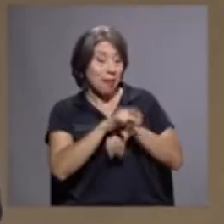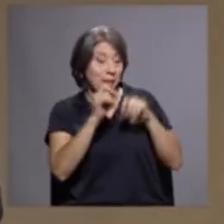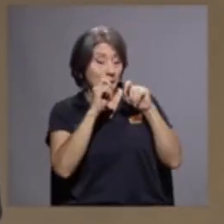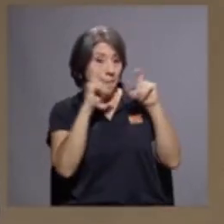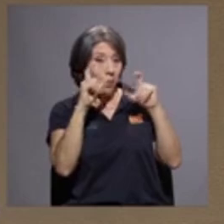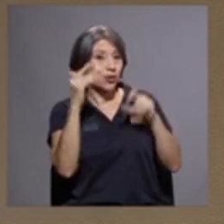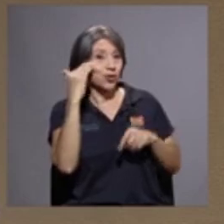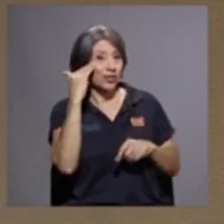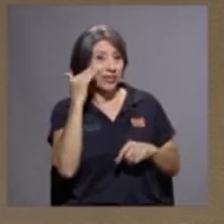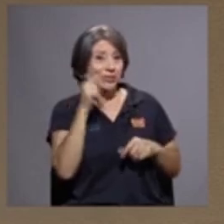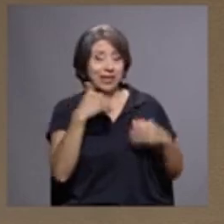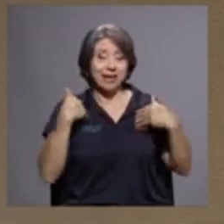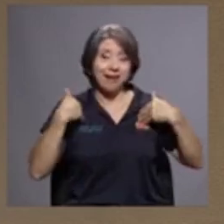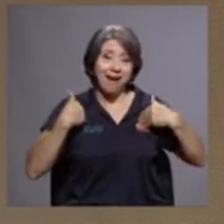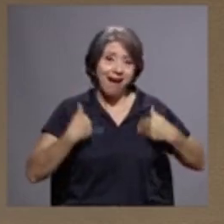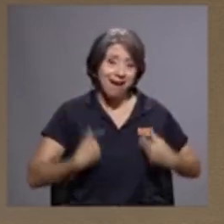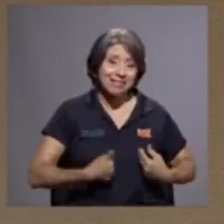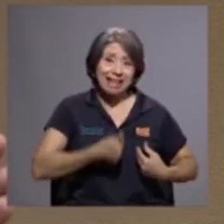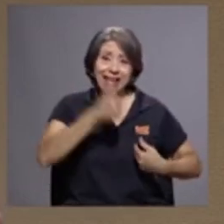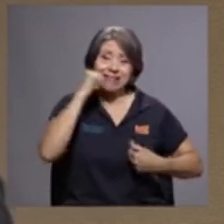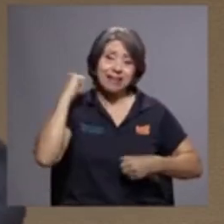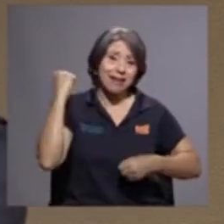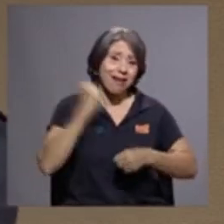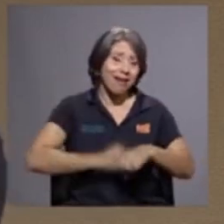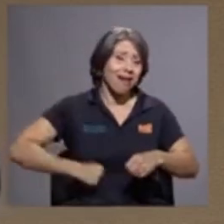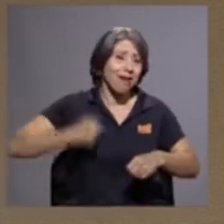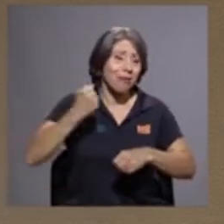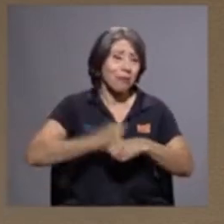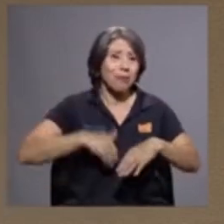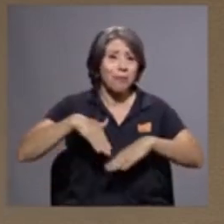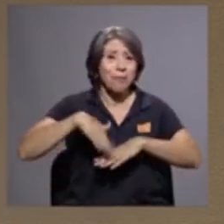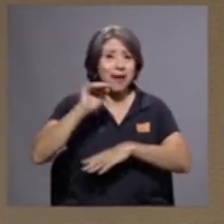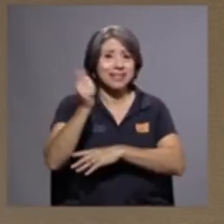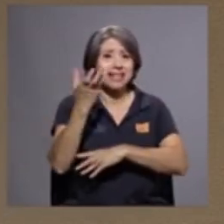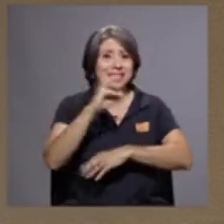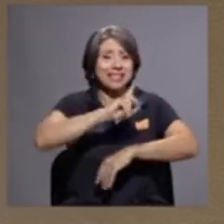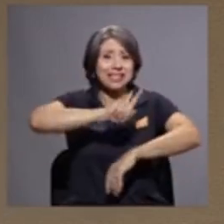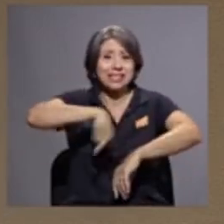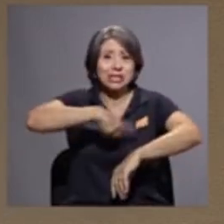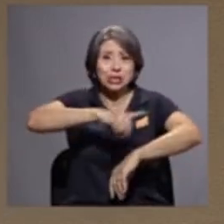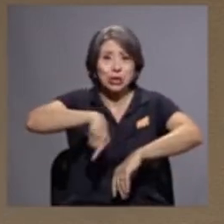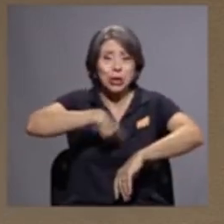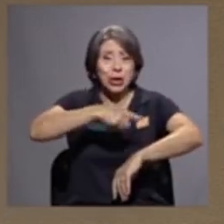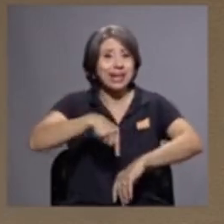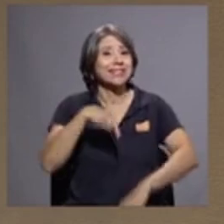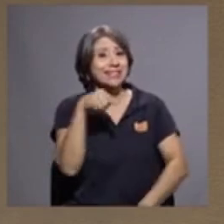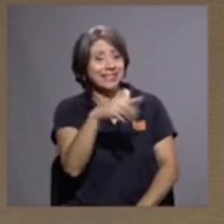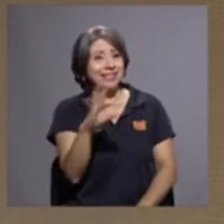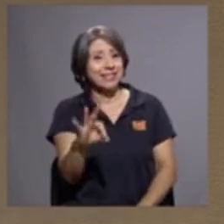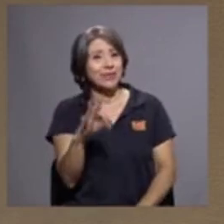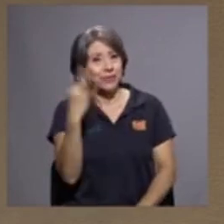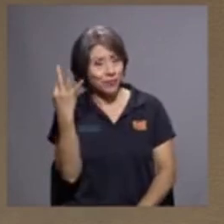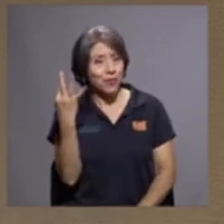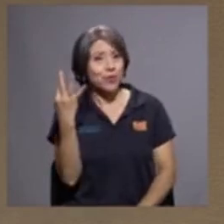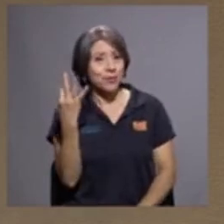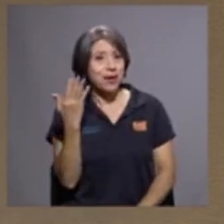haber madrugado con nosotros, porque sé que estás súper cansada, porque yo tuve una jornada larga de más de casi 16 horas, así que esa es la forma en la que